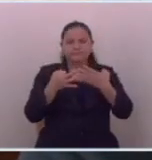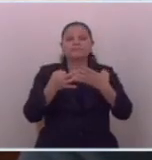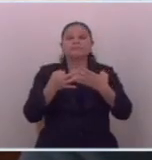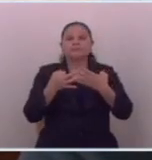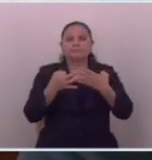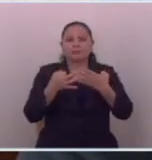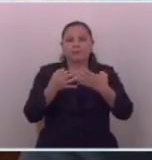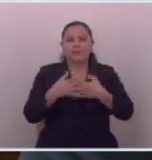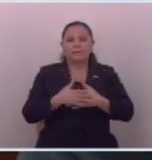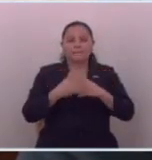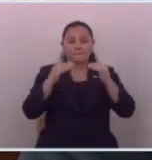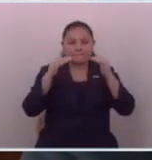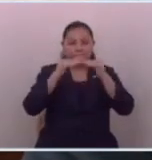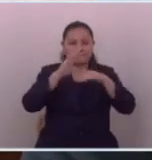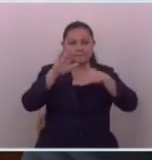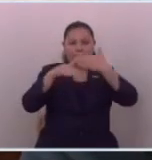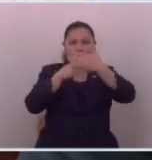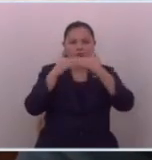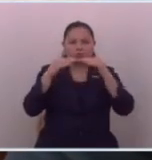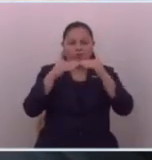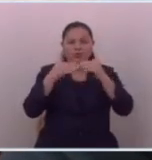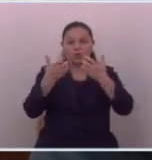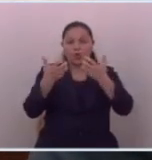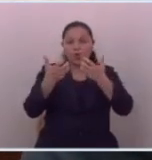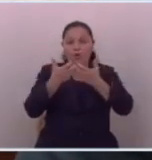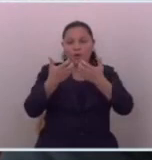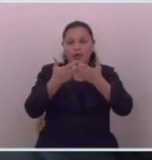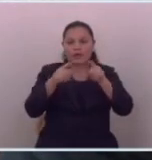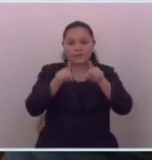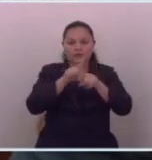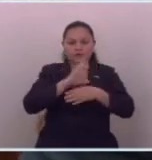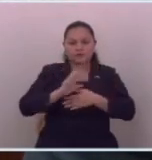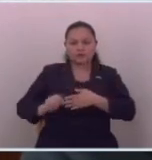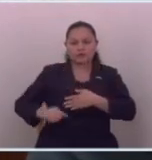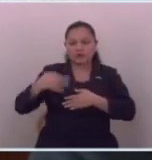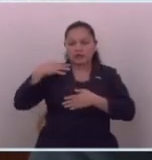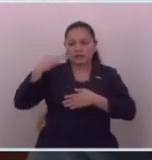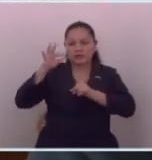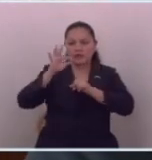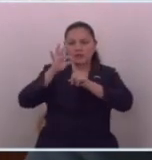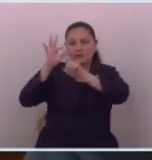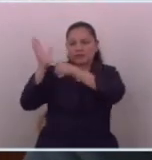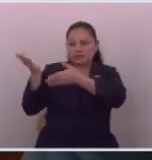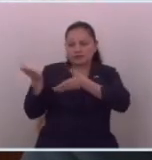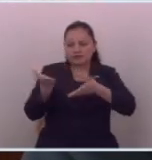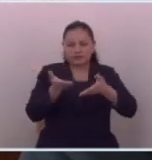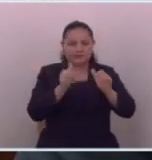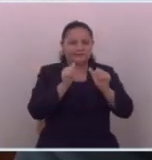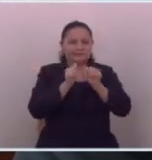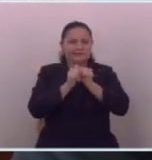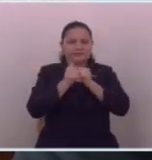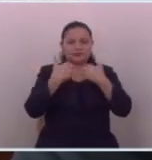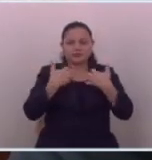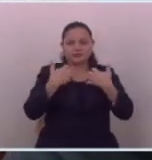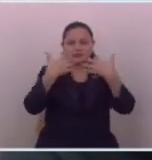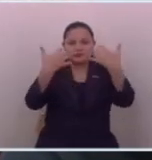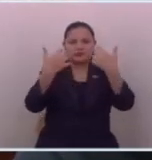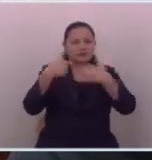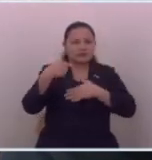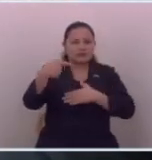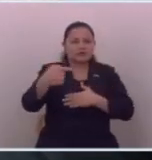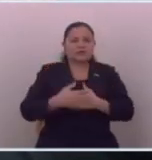Legislativa. Y también a todos los compatriotas, invitados especiales, que nos acompañan en cada plenaria.